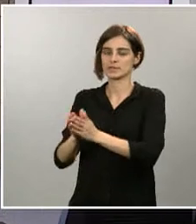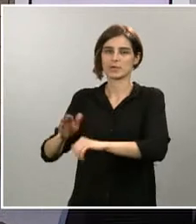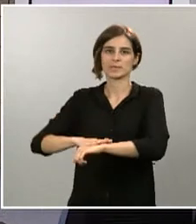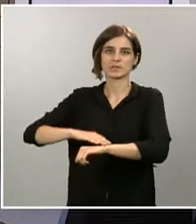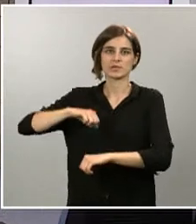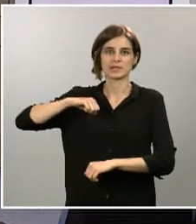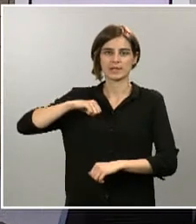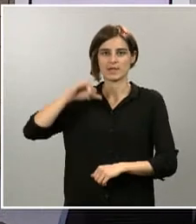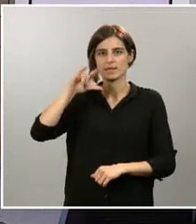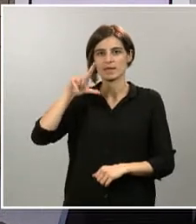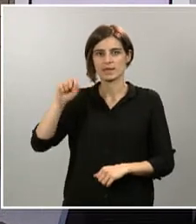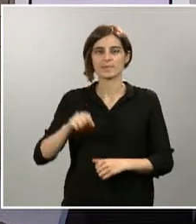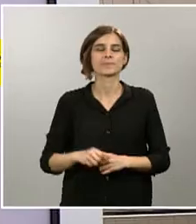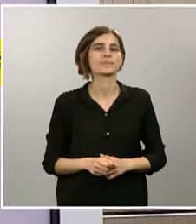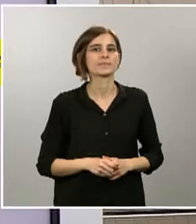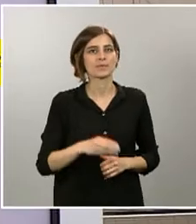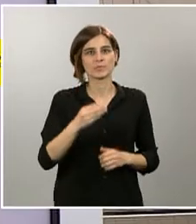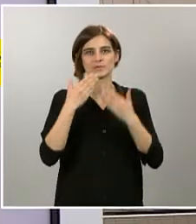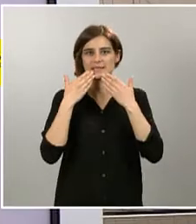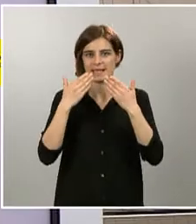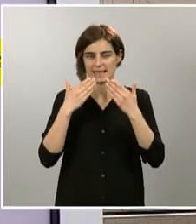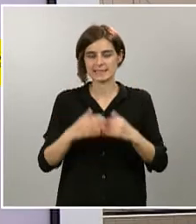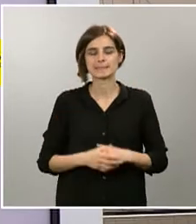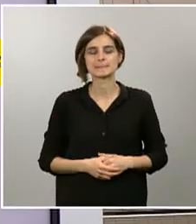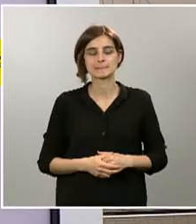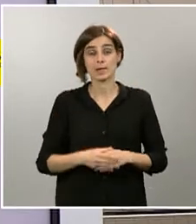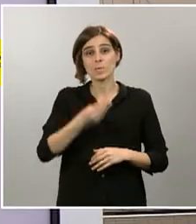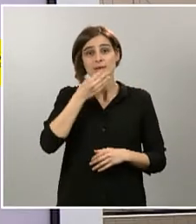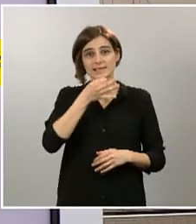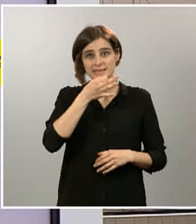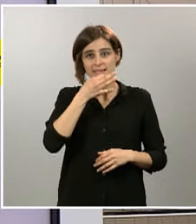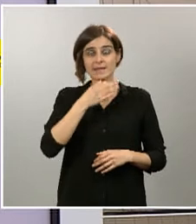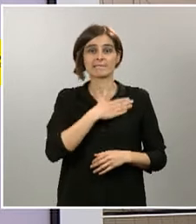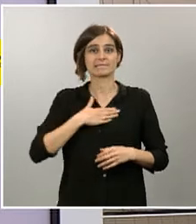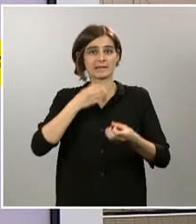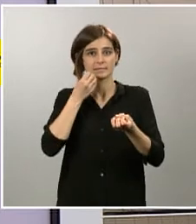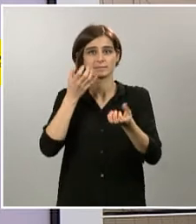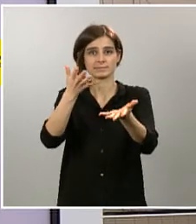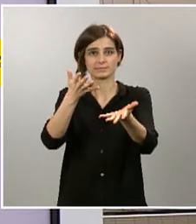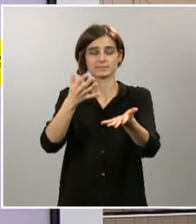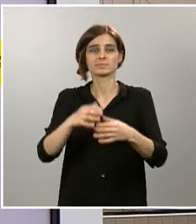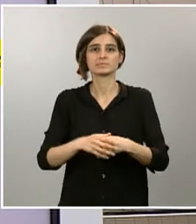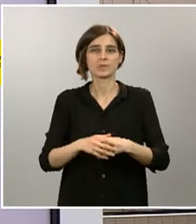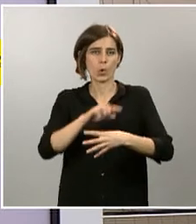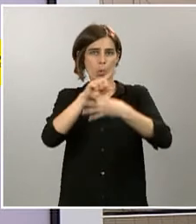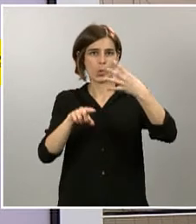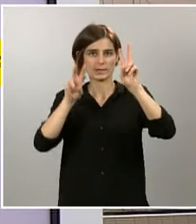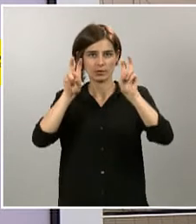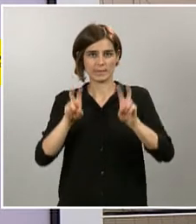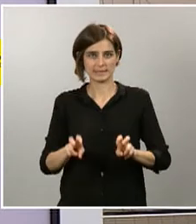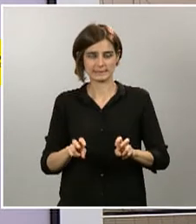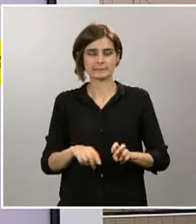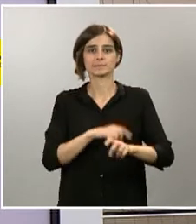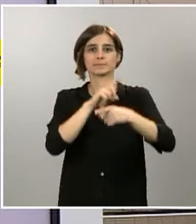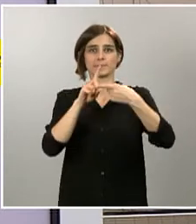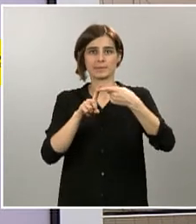Muchas gracias, ministra. Buenas tardes. Quería compartir con ustedes cuatro cuestiones. En primer lugar, como